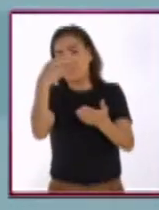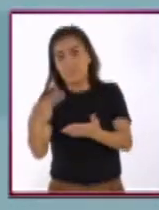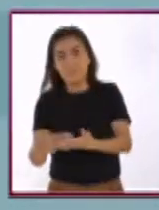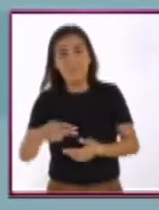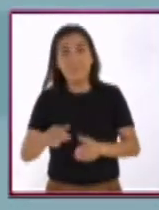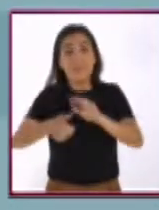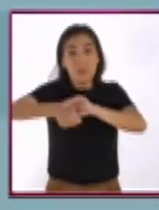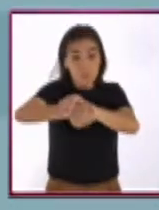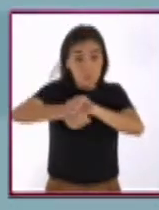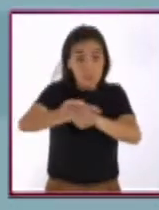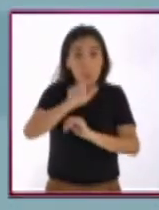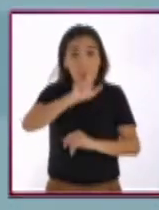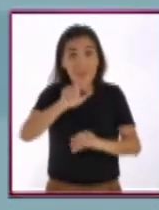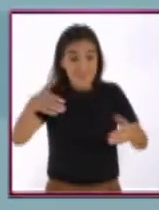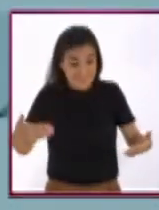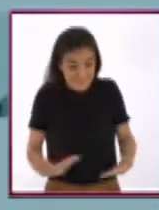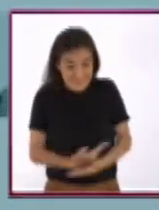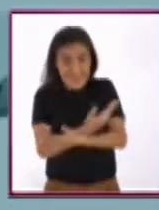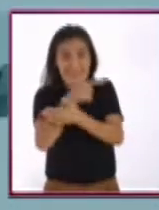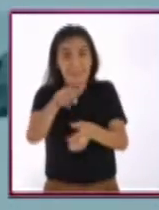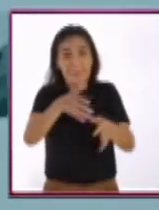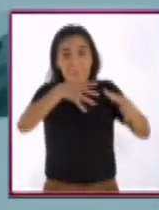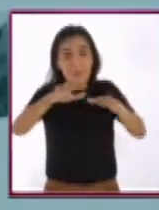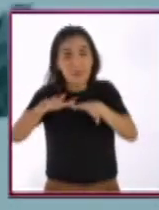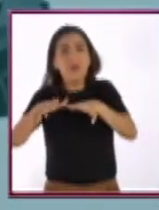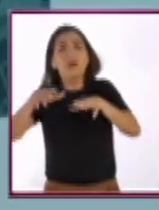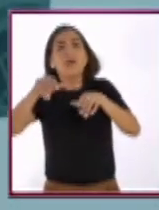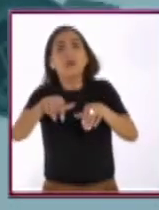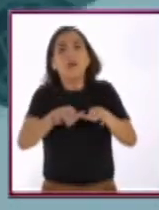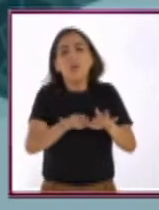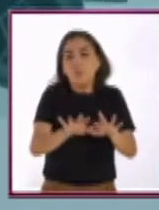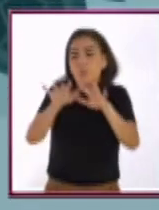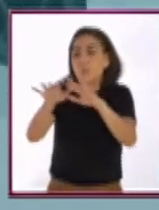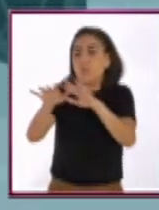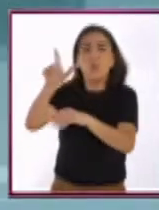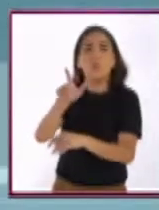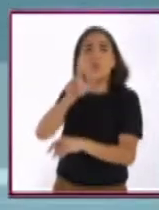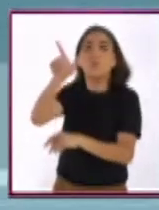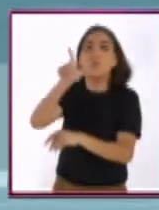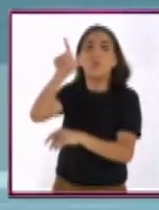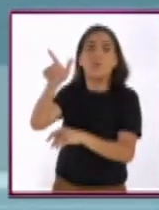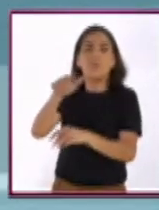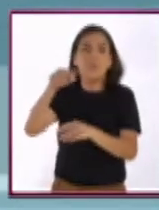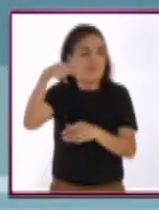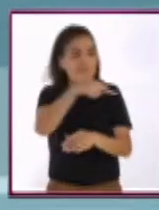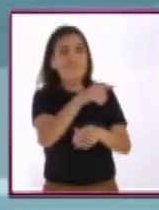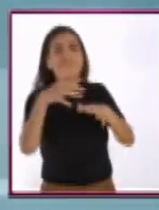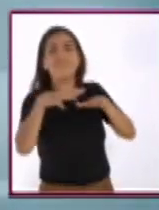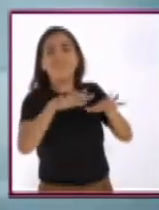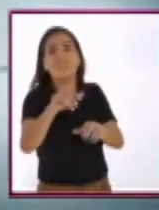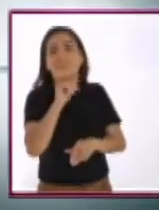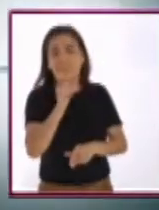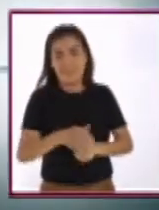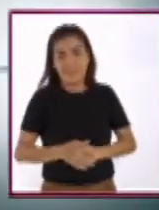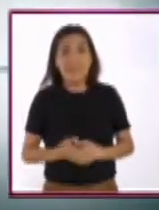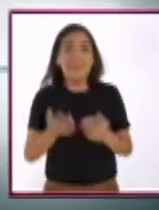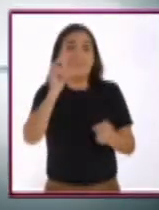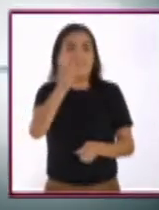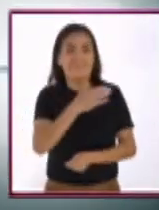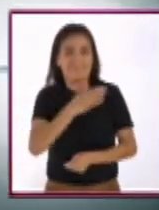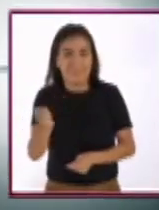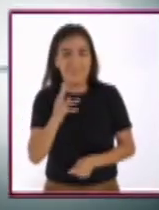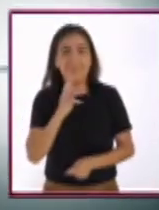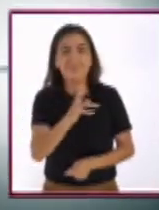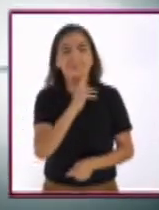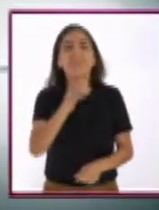Las tortugas, cuando nacen en la playa, se dirigen hacia la luz en vez del mar, a donde tendrían que ir. La